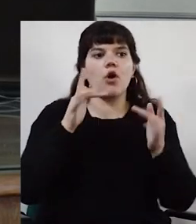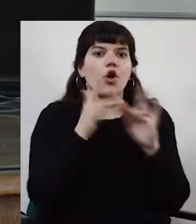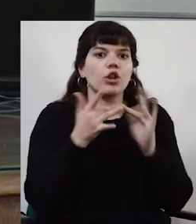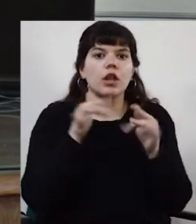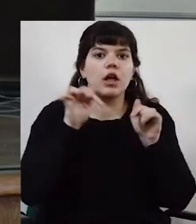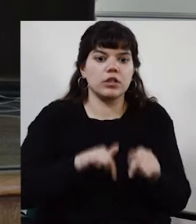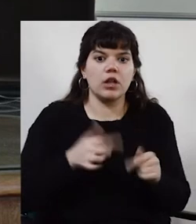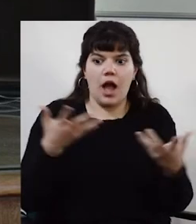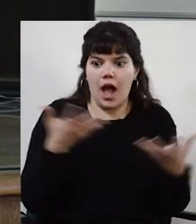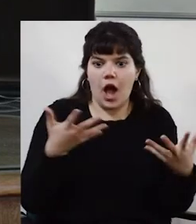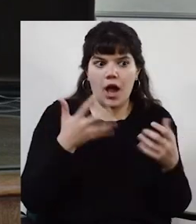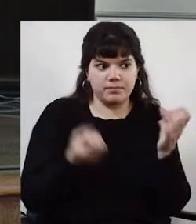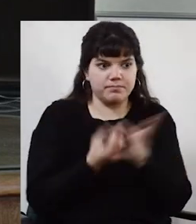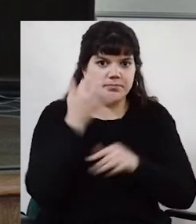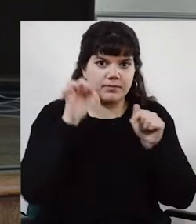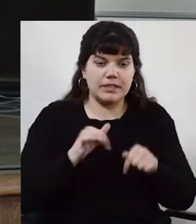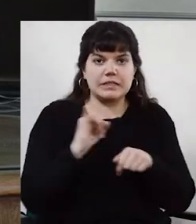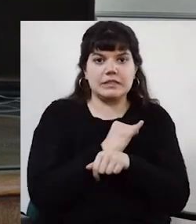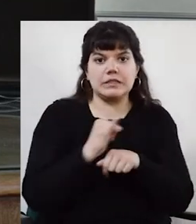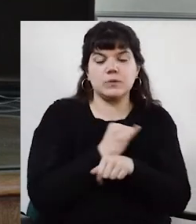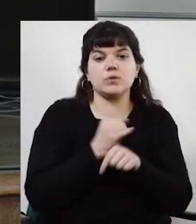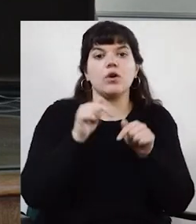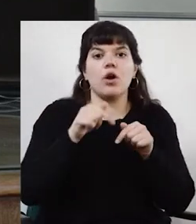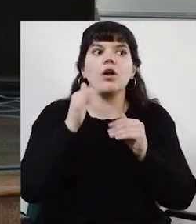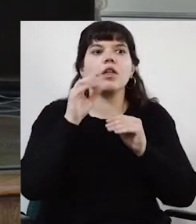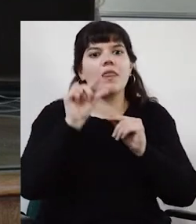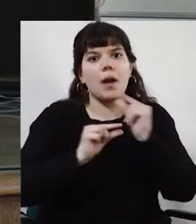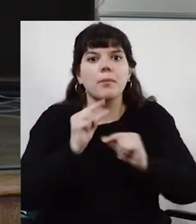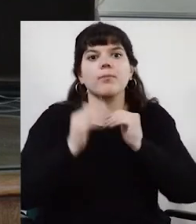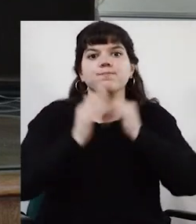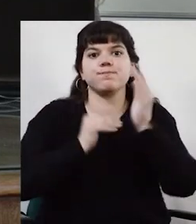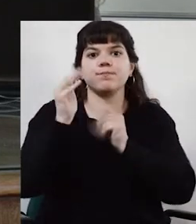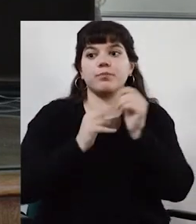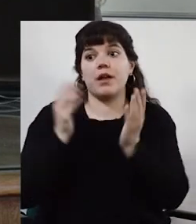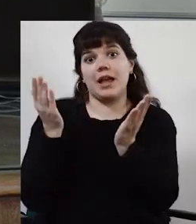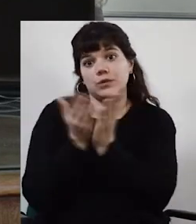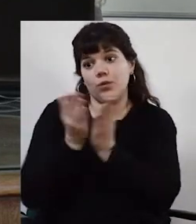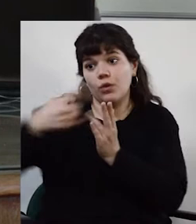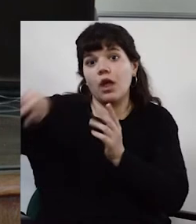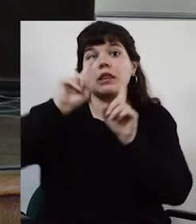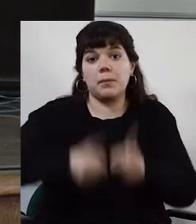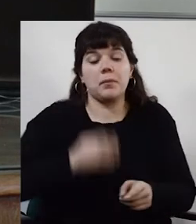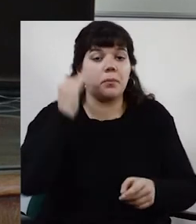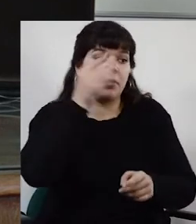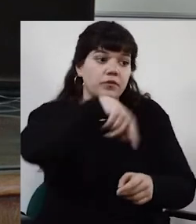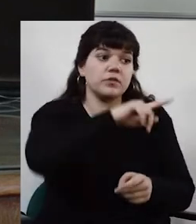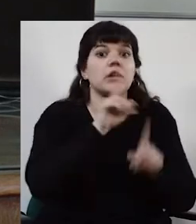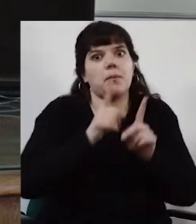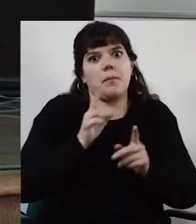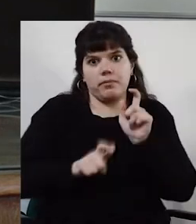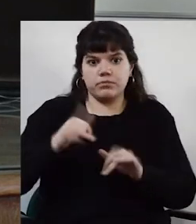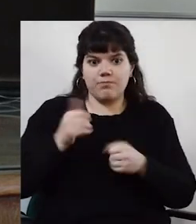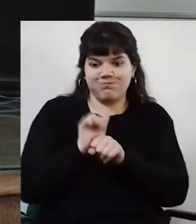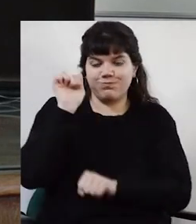vivas que existen hoy dentro de ISEF. Las redes se van construyendo, las van construyendo los estudiantes, los docentes, los egresados,